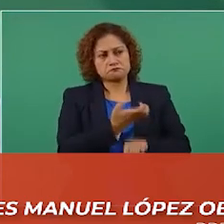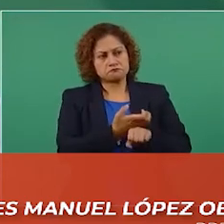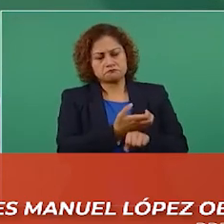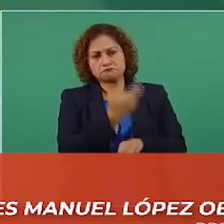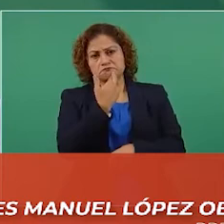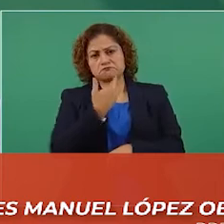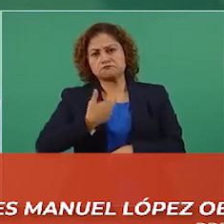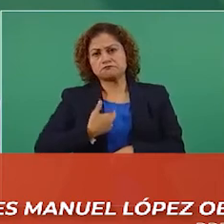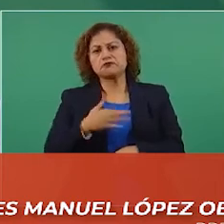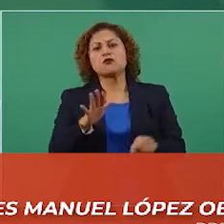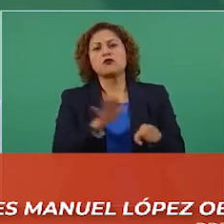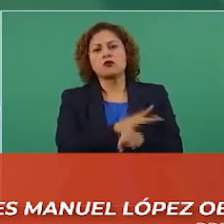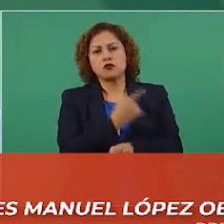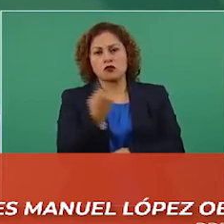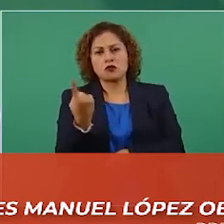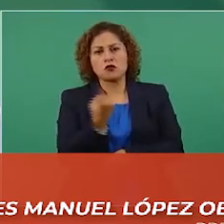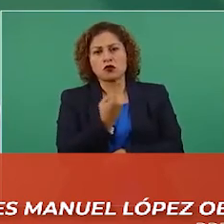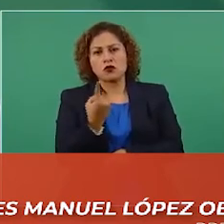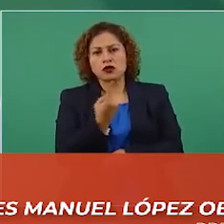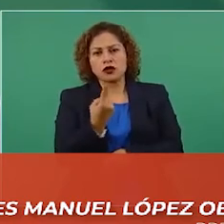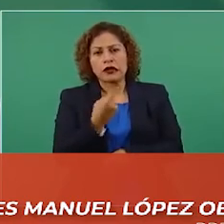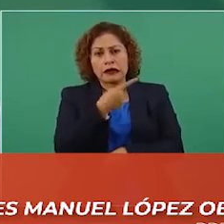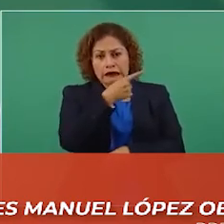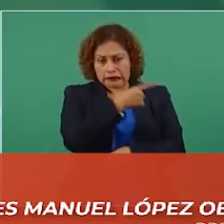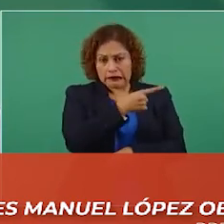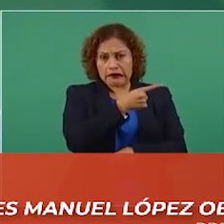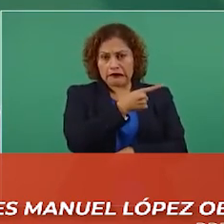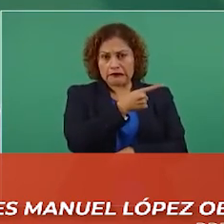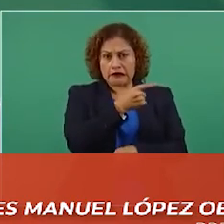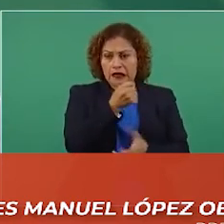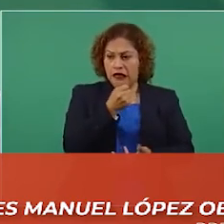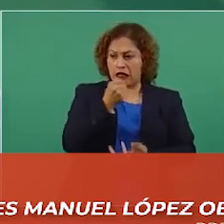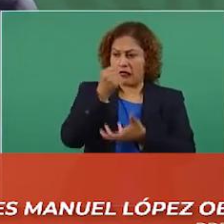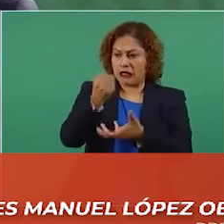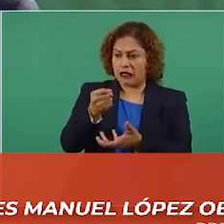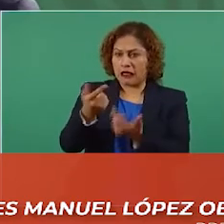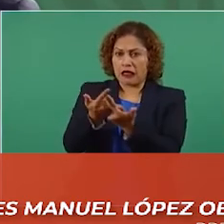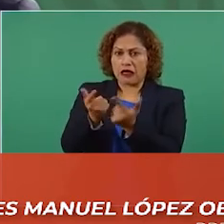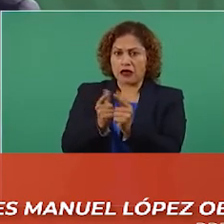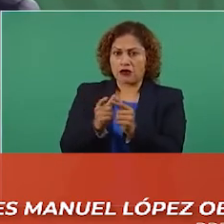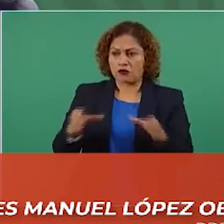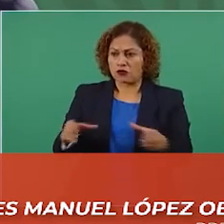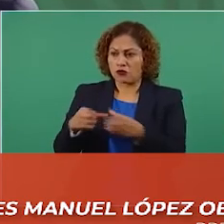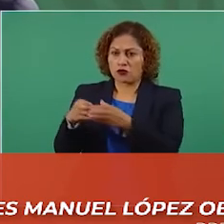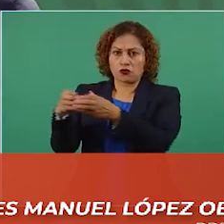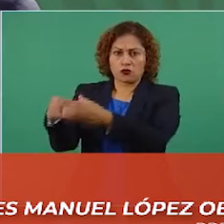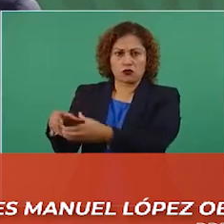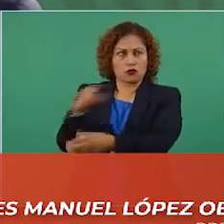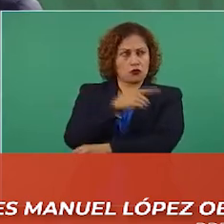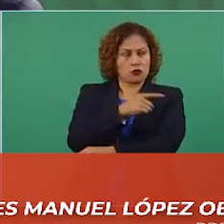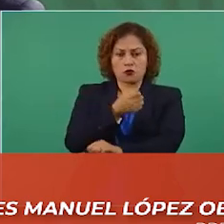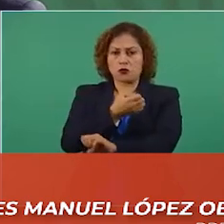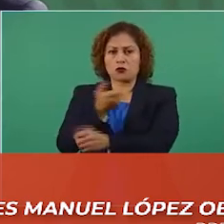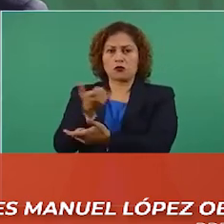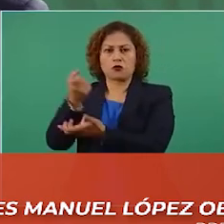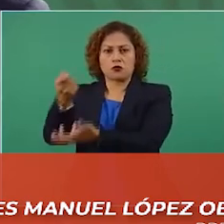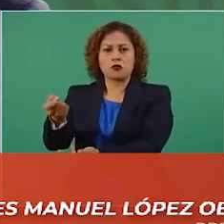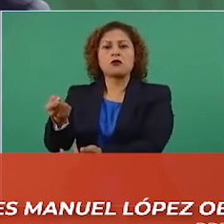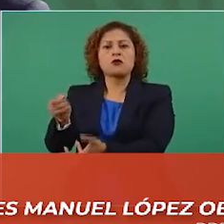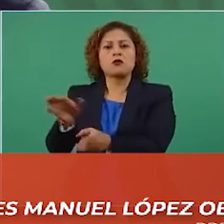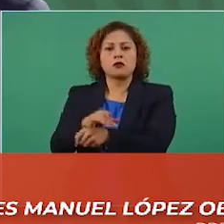dinero a este grupo opositor, un grupo